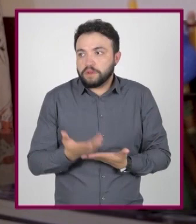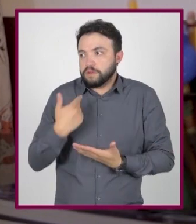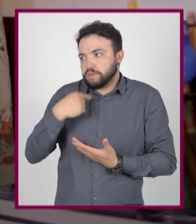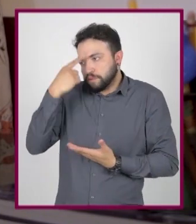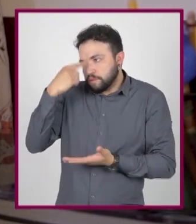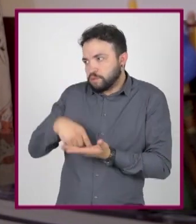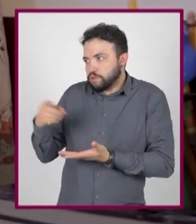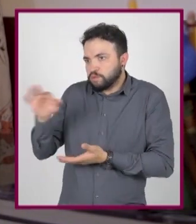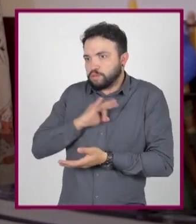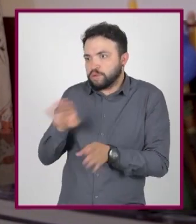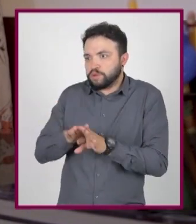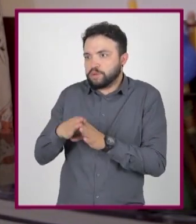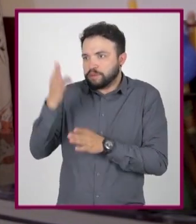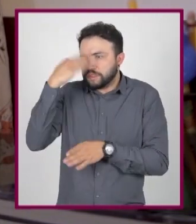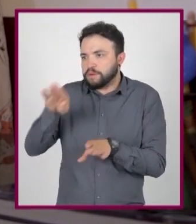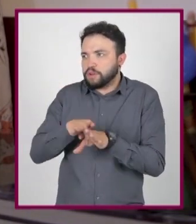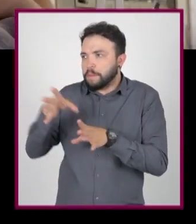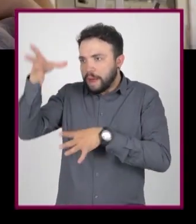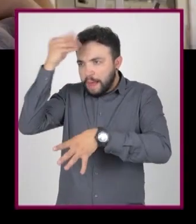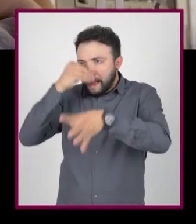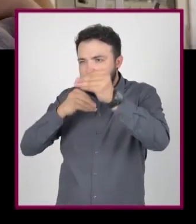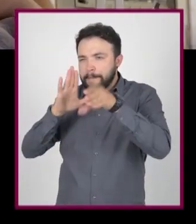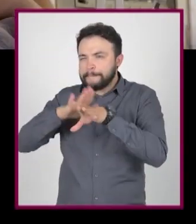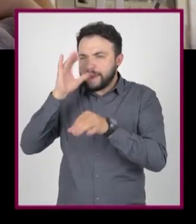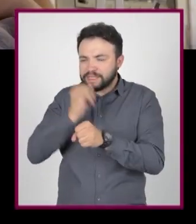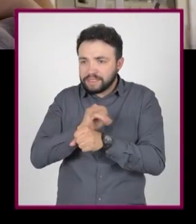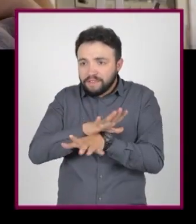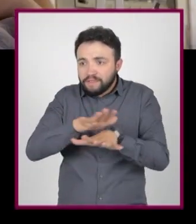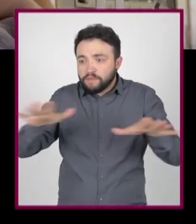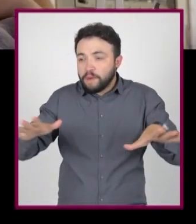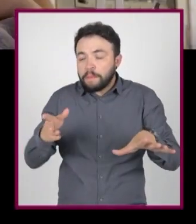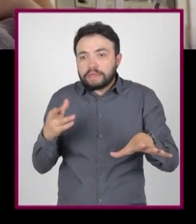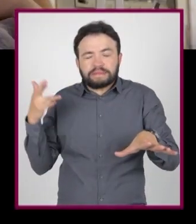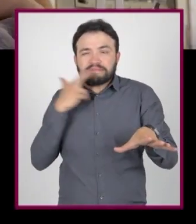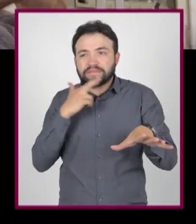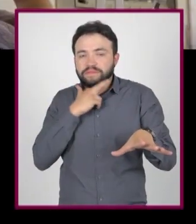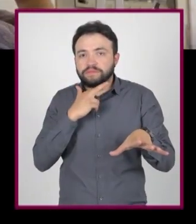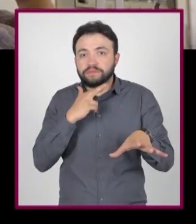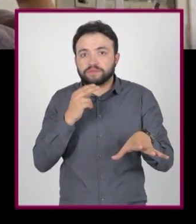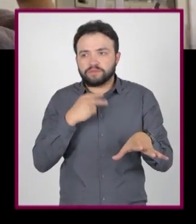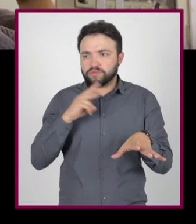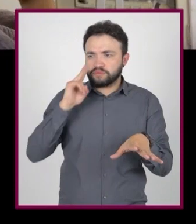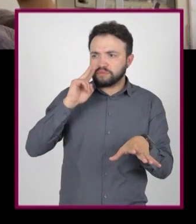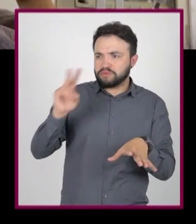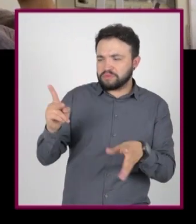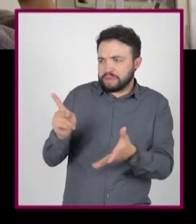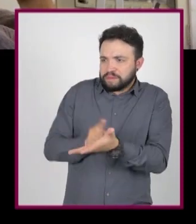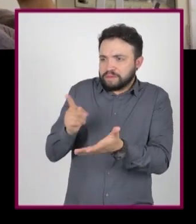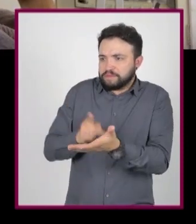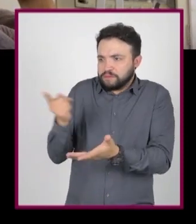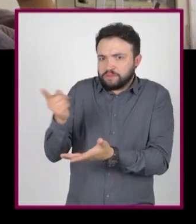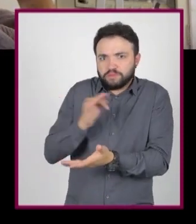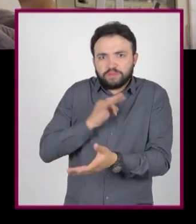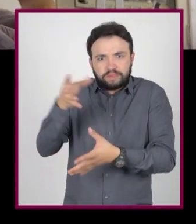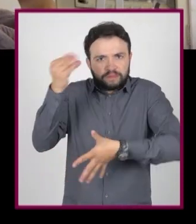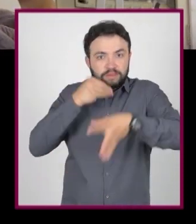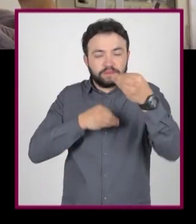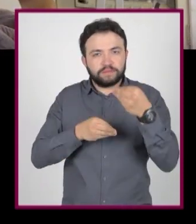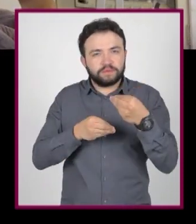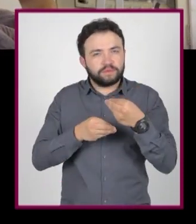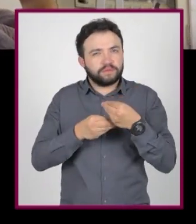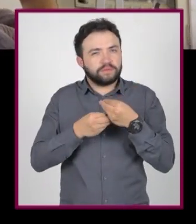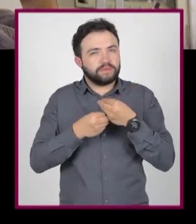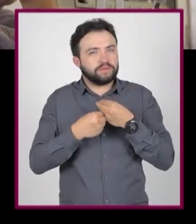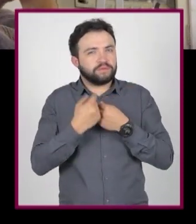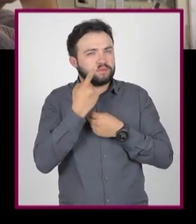Tal vez tú sepas alguna forma de mejorar la capacidad de aprender mucha información en poco tiempo. He visto que lo has logrado en otras ocasiones.